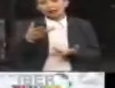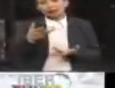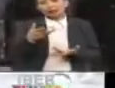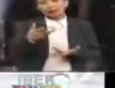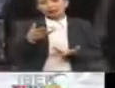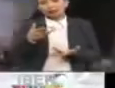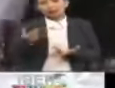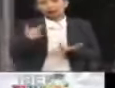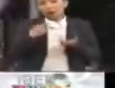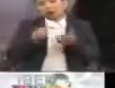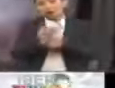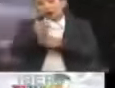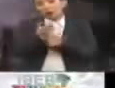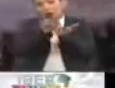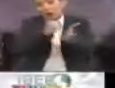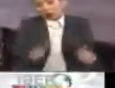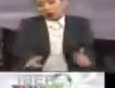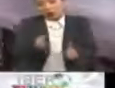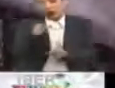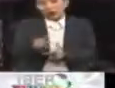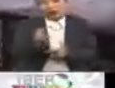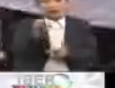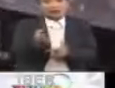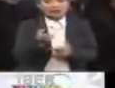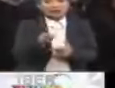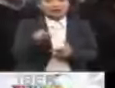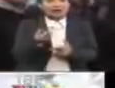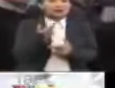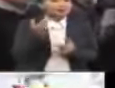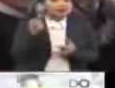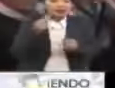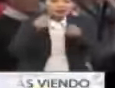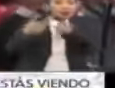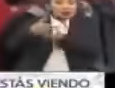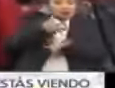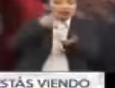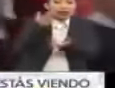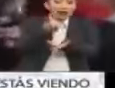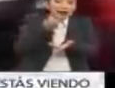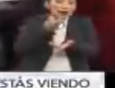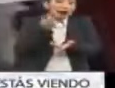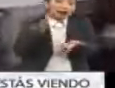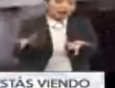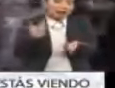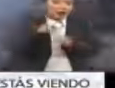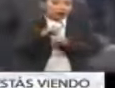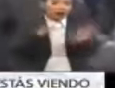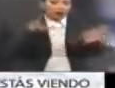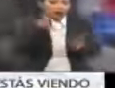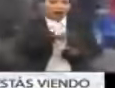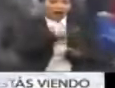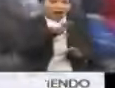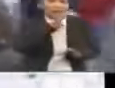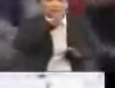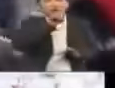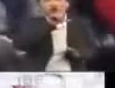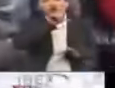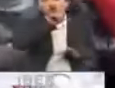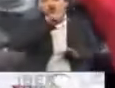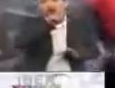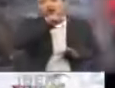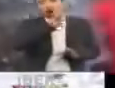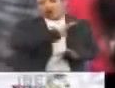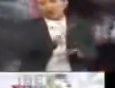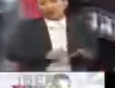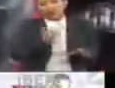neoliberal. Bueno, quizás ese vaya a ser el debate que él quiera proponer, pero está claro que a Jair Bolsonaro lo que le haya